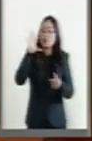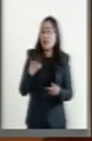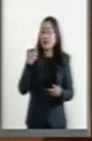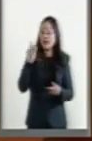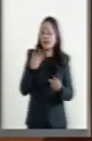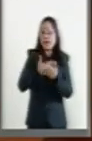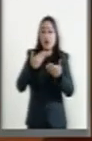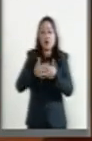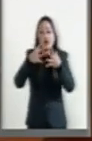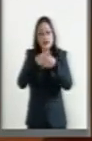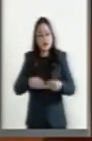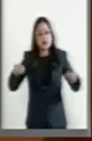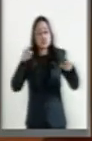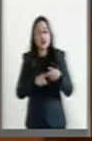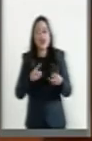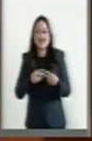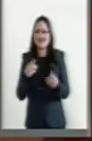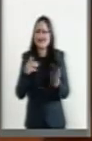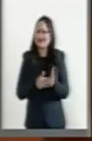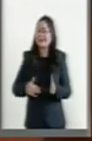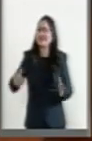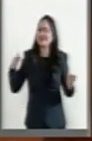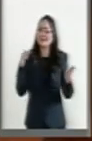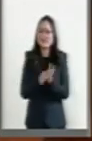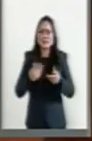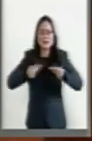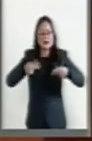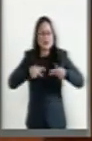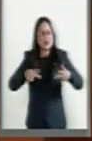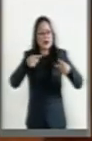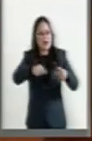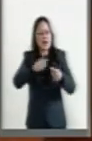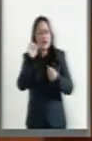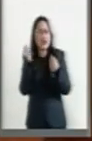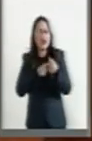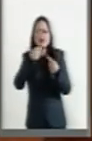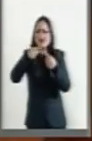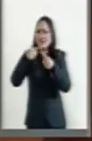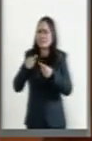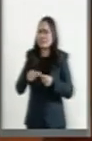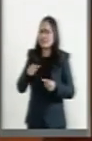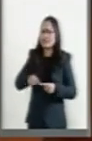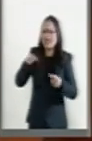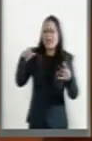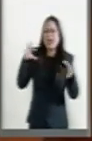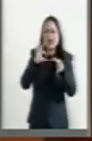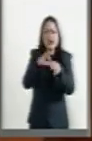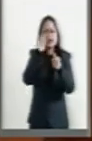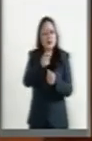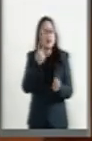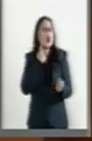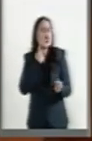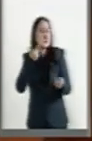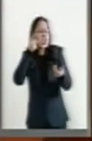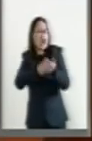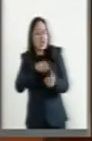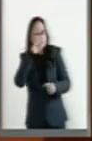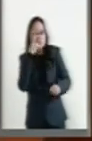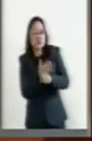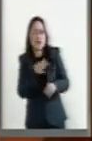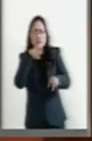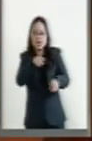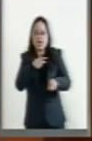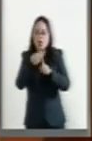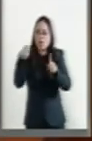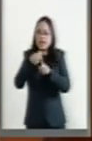desaparecidos, y luego cientos de miles y todos, aunque de manera distinta, todos víctimas del sistema político, del desorden nacional,